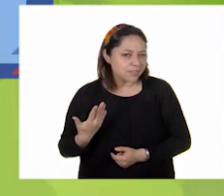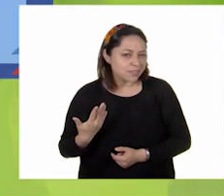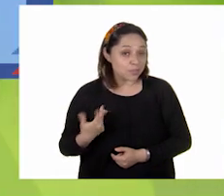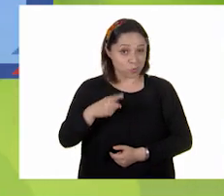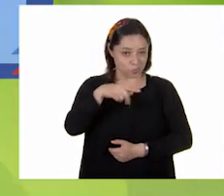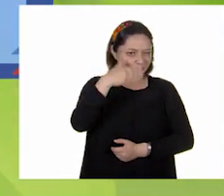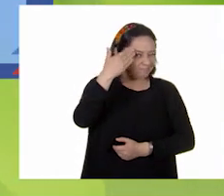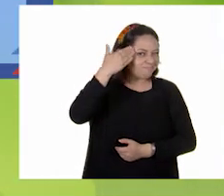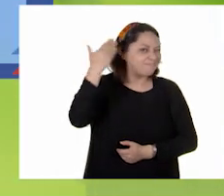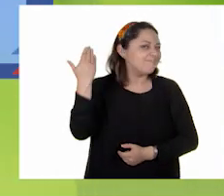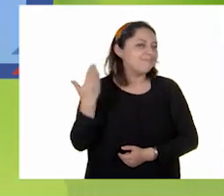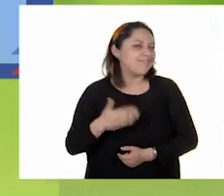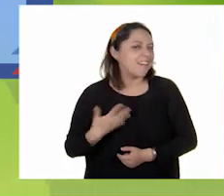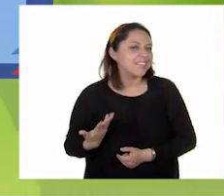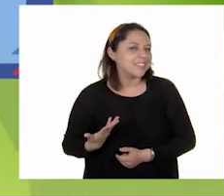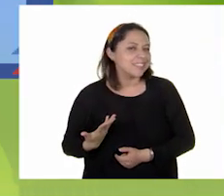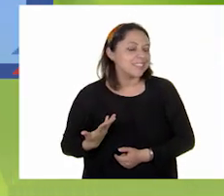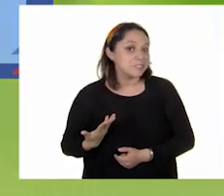¿Sabías qué?